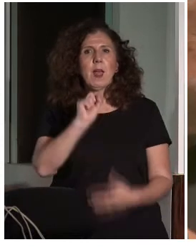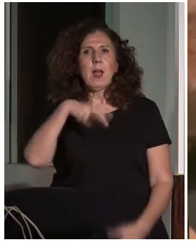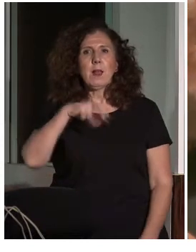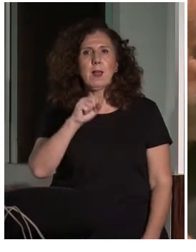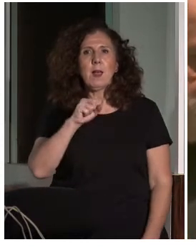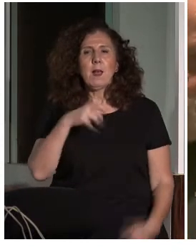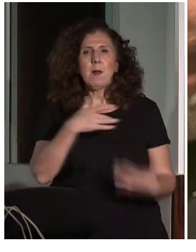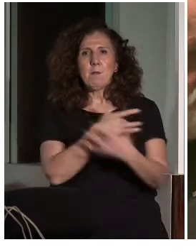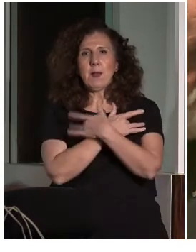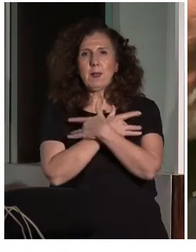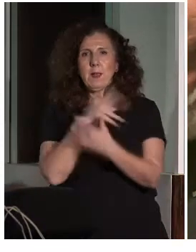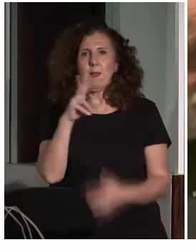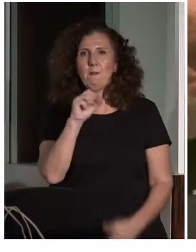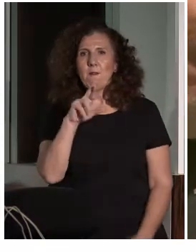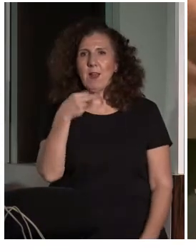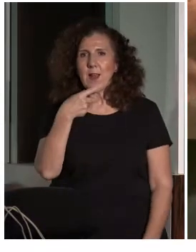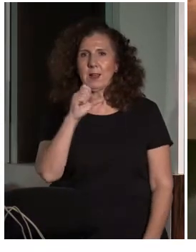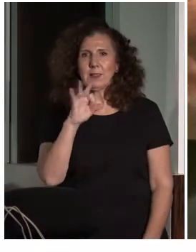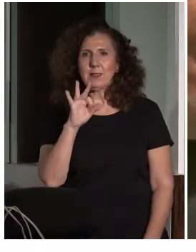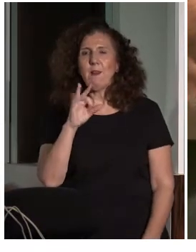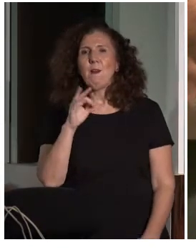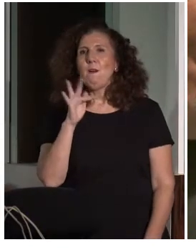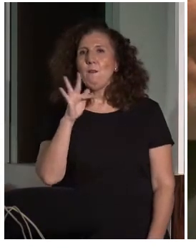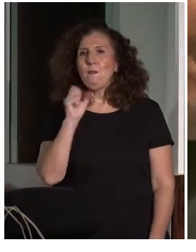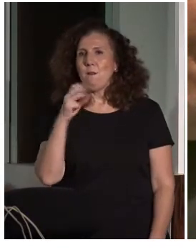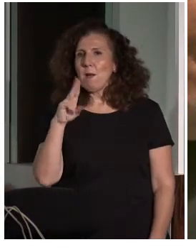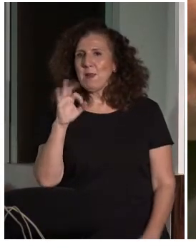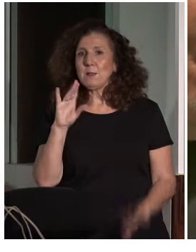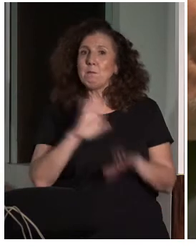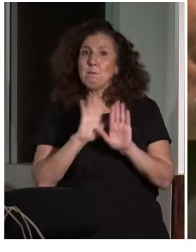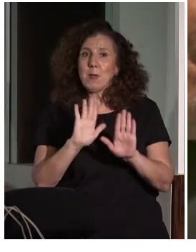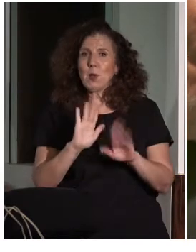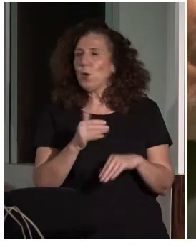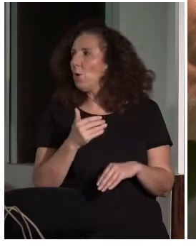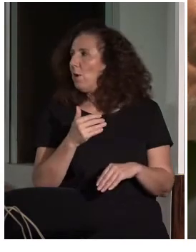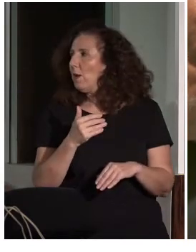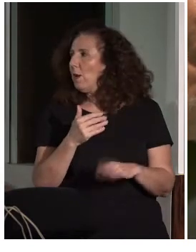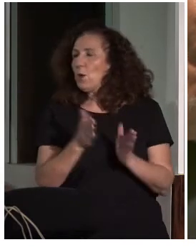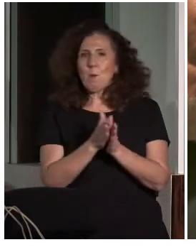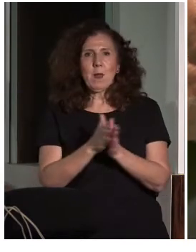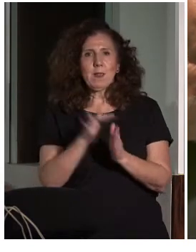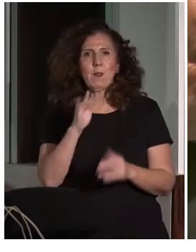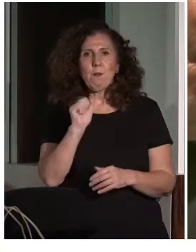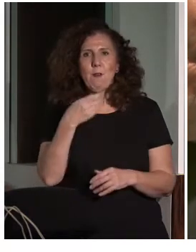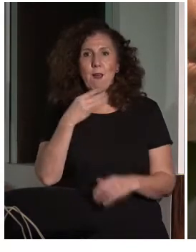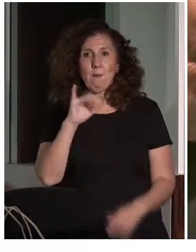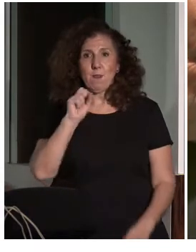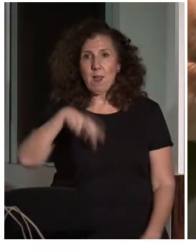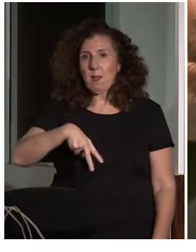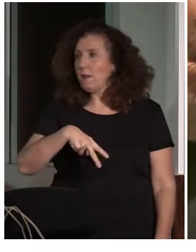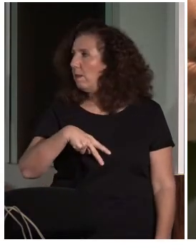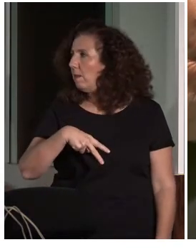Vargas Ramírez de FIAPA, con la compañera, pero quiero pedirle, porque Fabián, bueno,